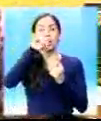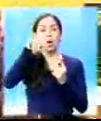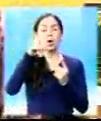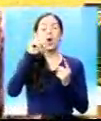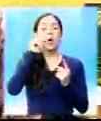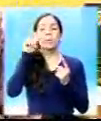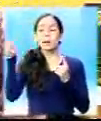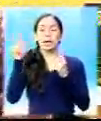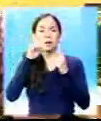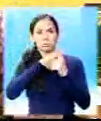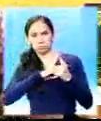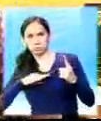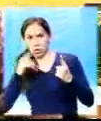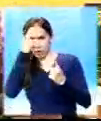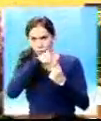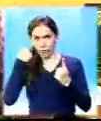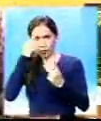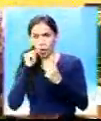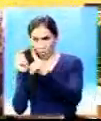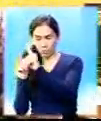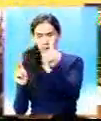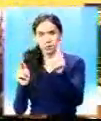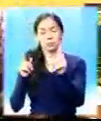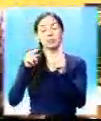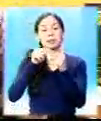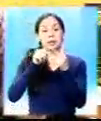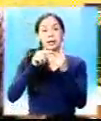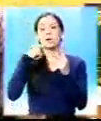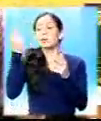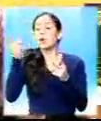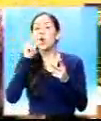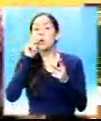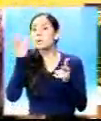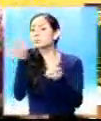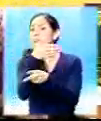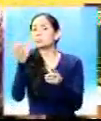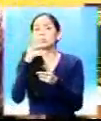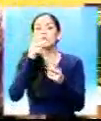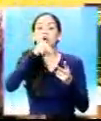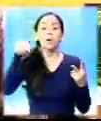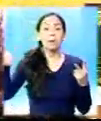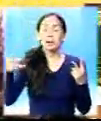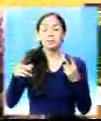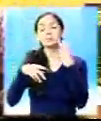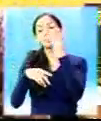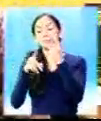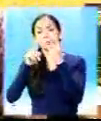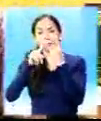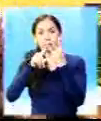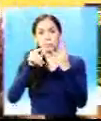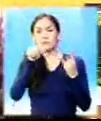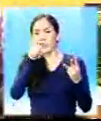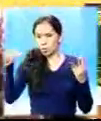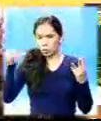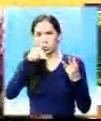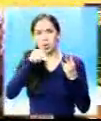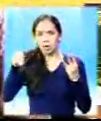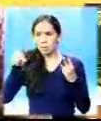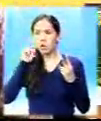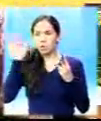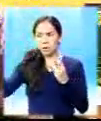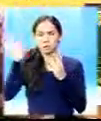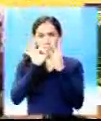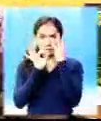está el de un anónimo y está la información en donde nos pasan, digamos, con nombre y apellido, el